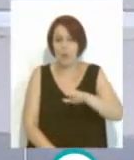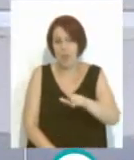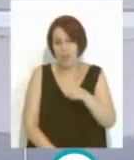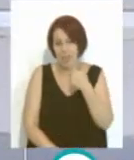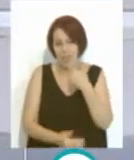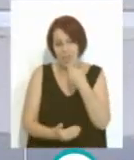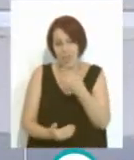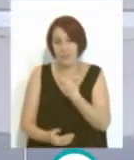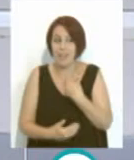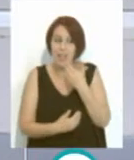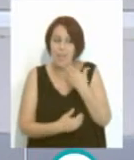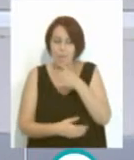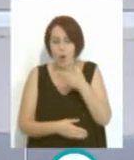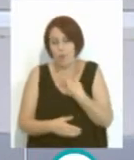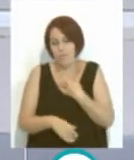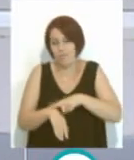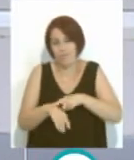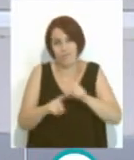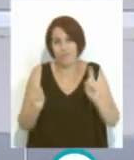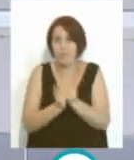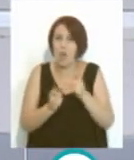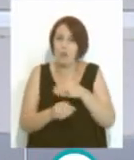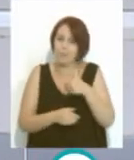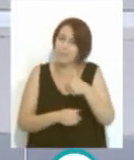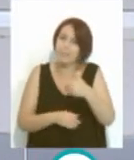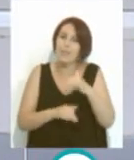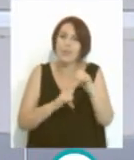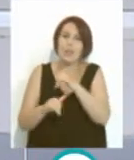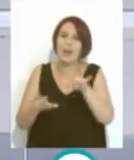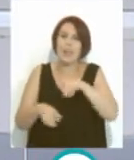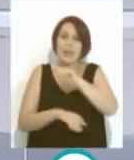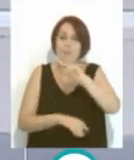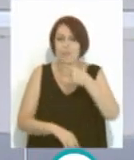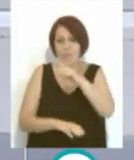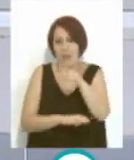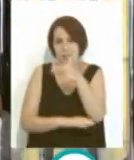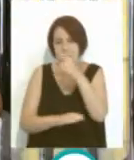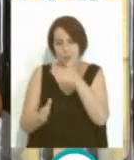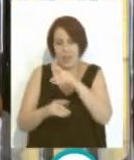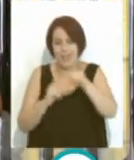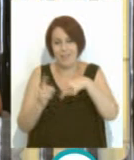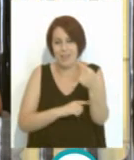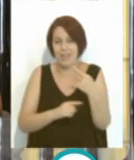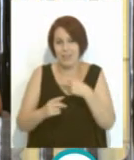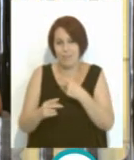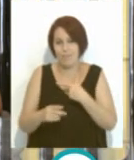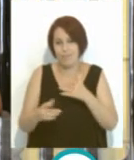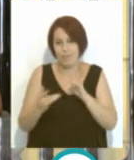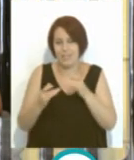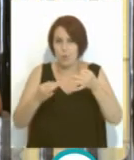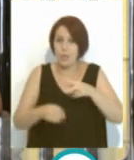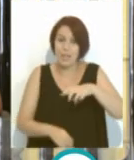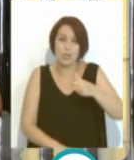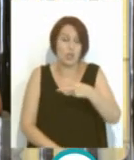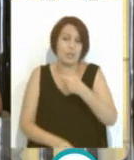Muchas gracias, Hugo. gracias y bueno, esperemos estar en otro momento ya disfrutando del Cádiz Primera División la temporada que viene. Nacho, nos quedamos sin tiempo.